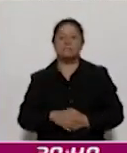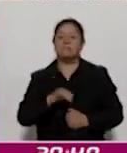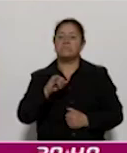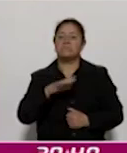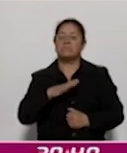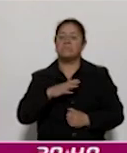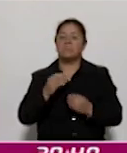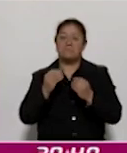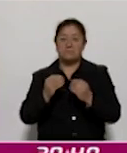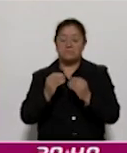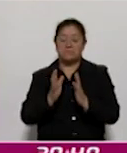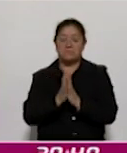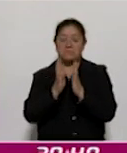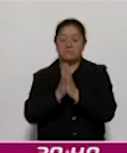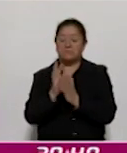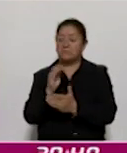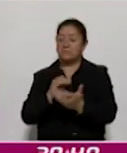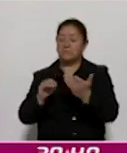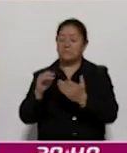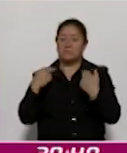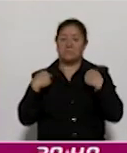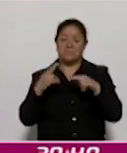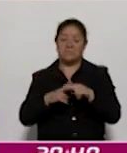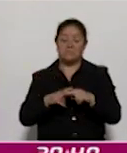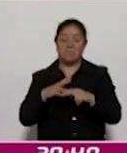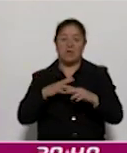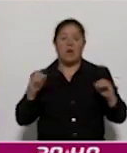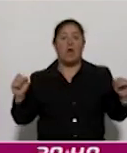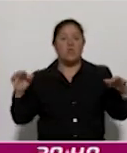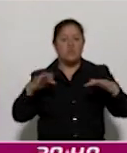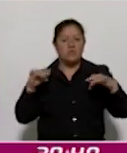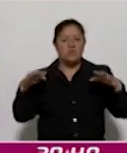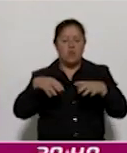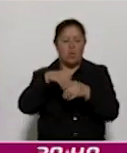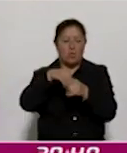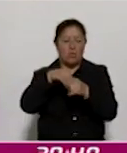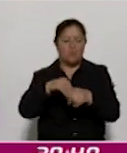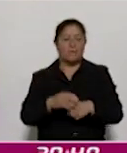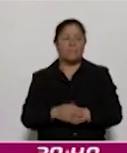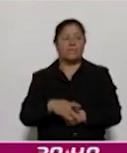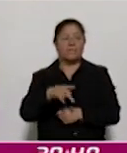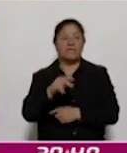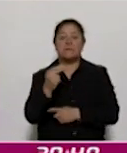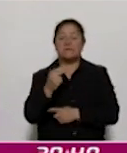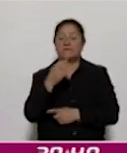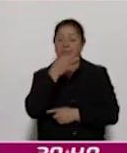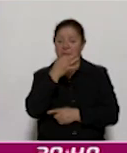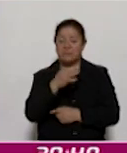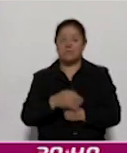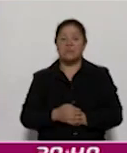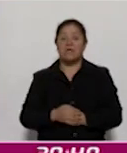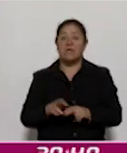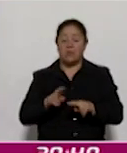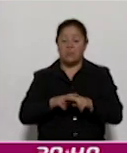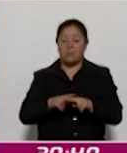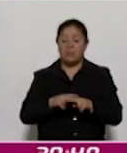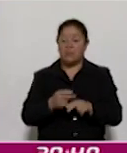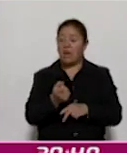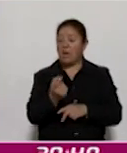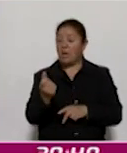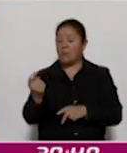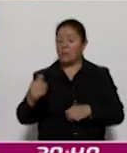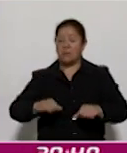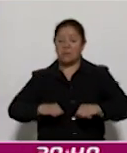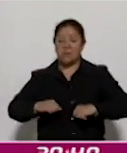tienen los docentes, pero es necesario puntualizar que no porque ya no haya boletaje a algunos de las